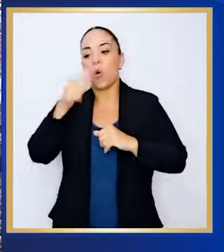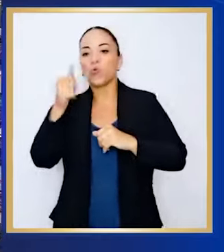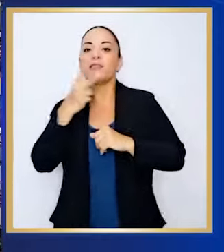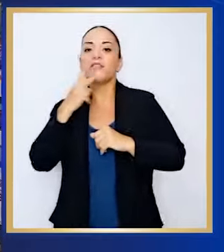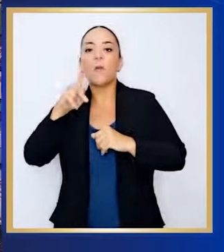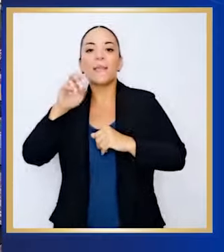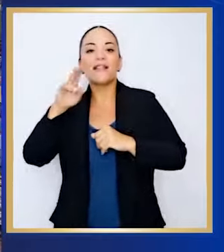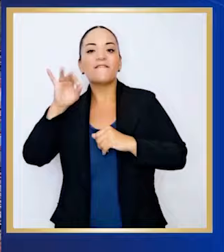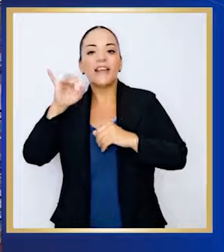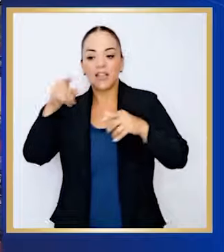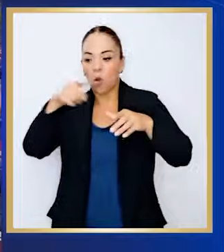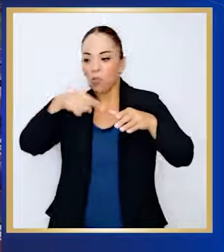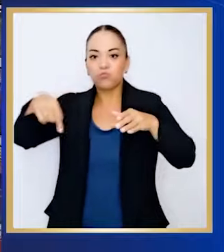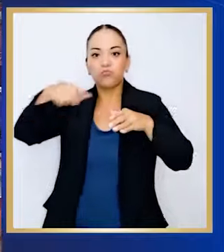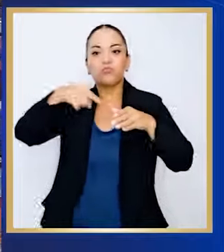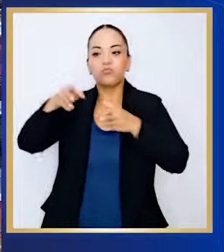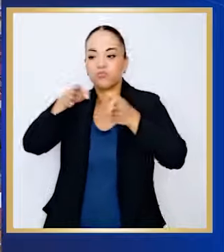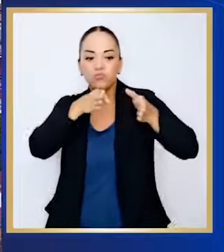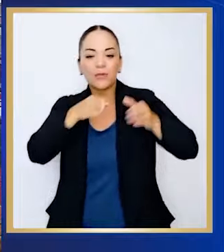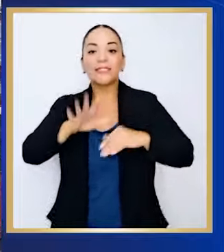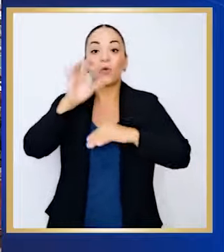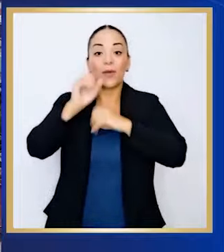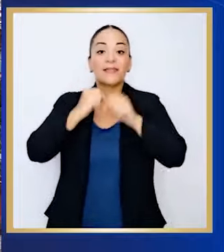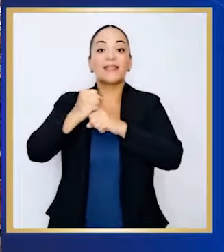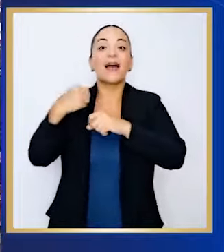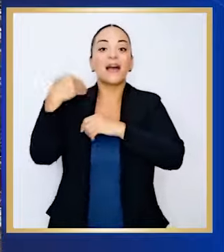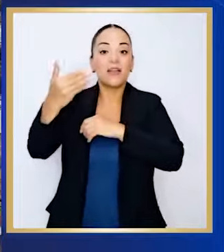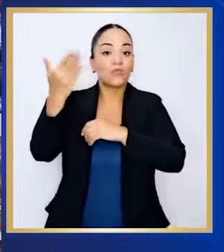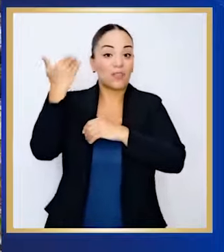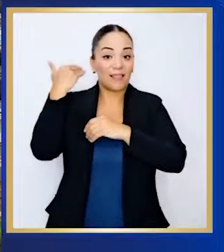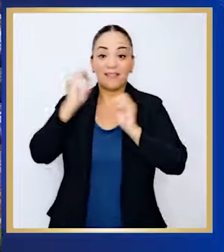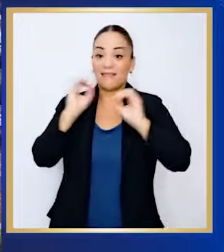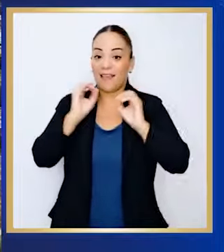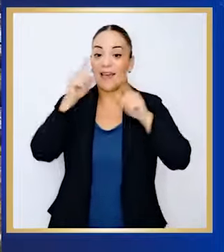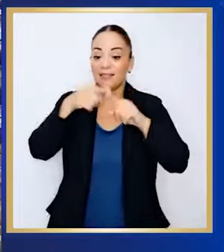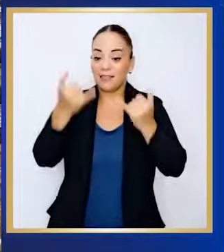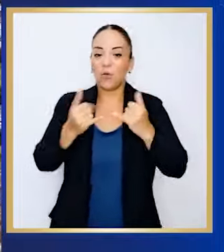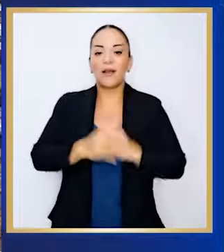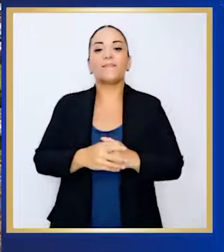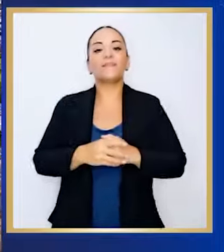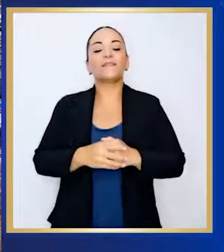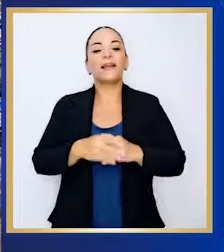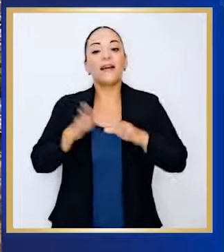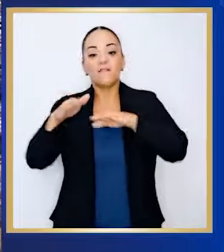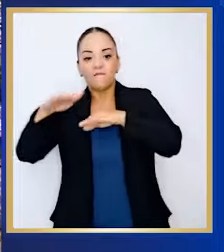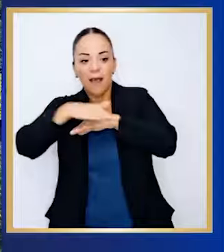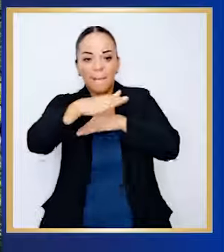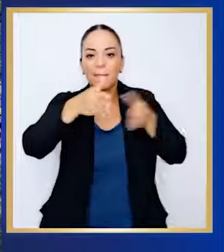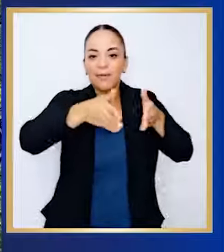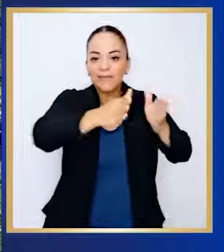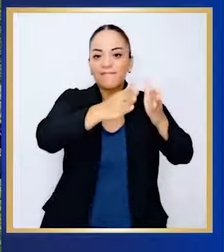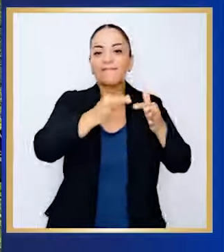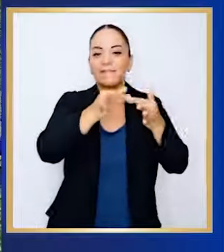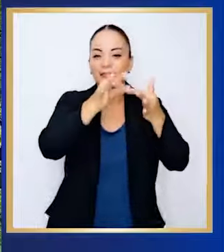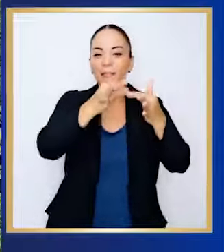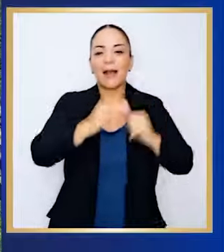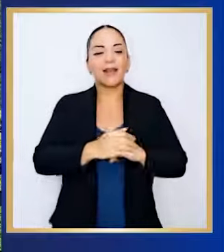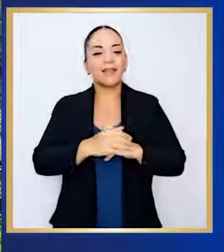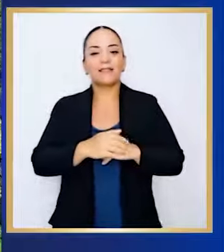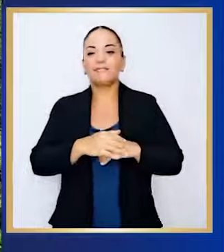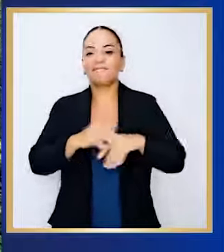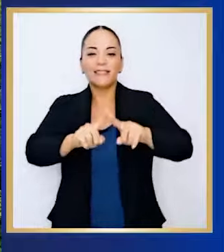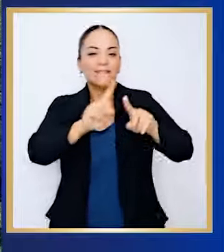periférico después de 50 años de estar intentando terminar algo. Rampas de acceso a carreteras vitales, producción nacional,